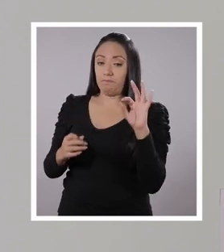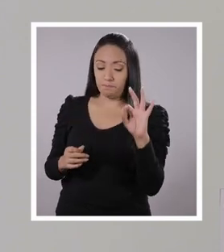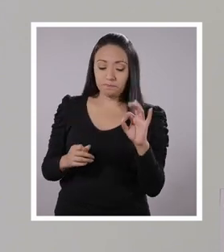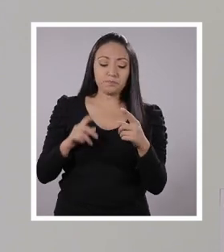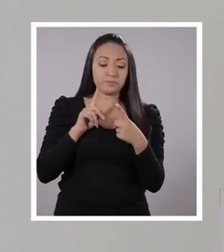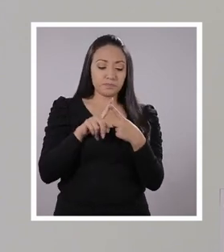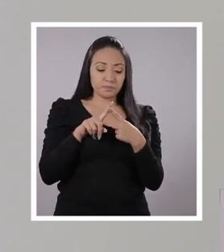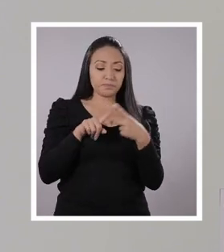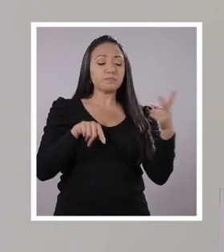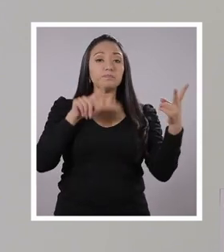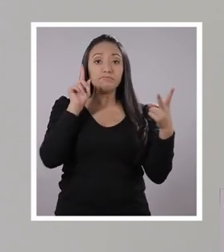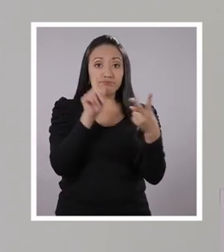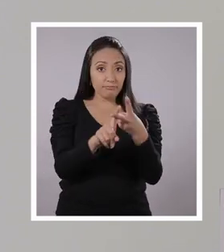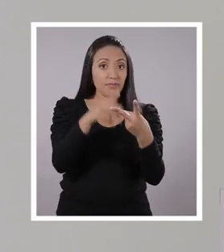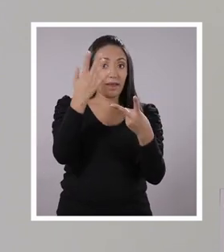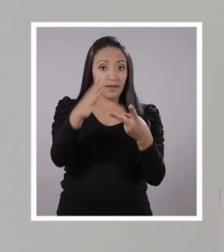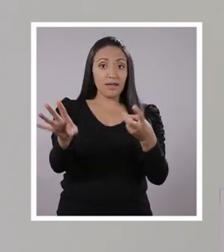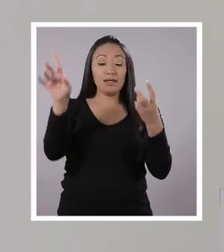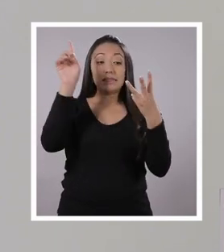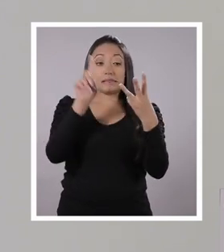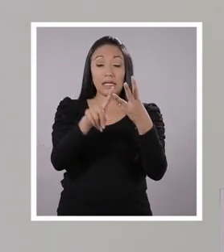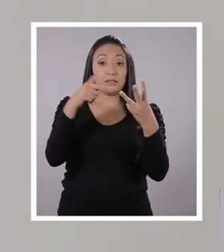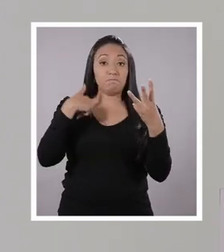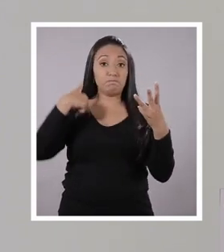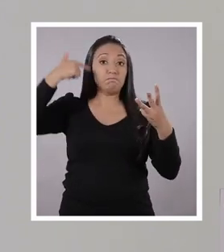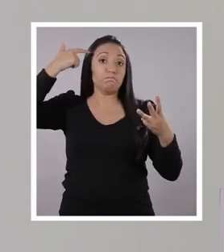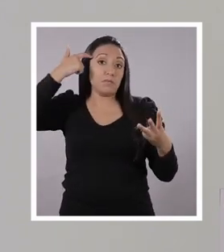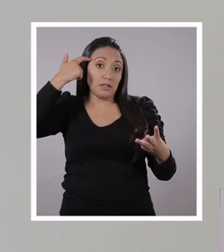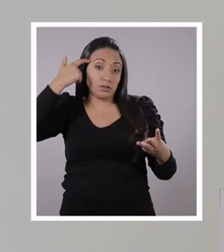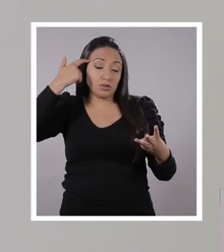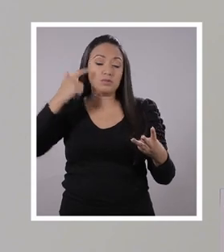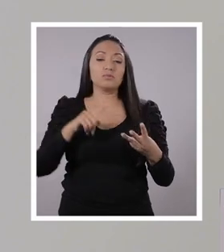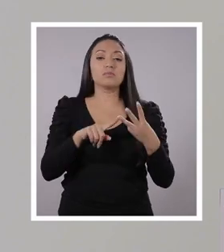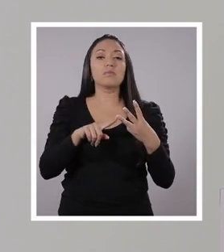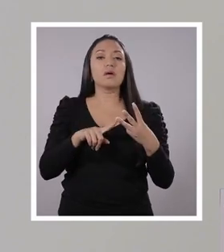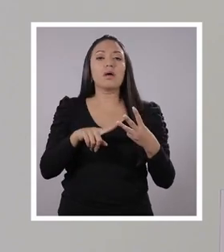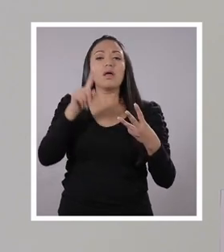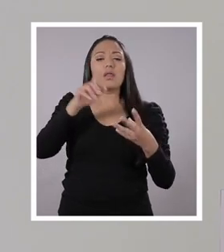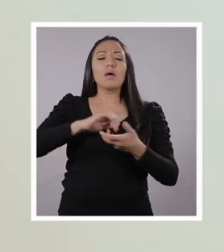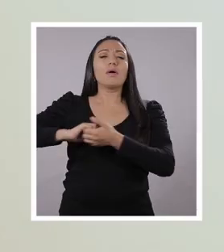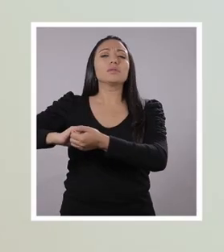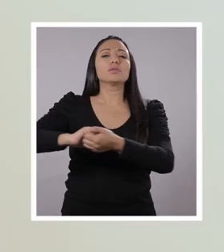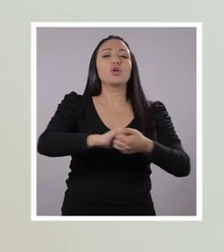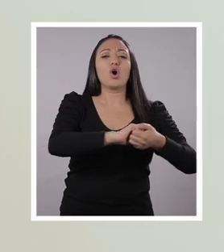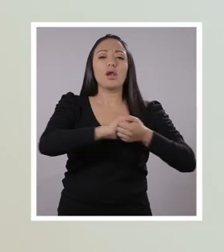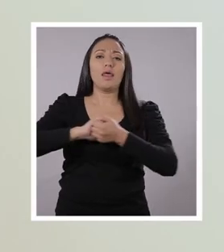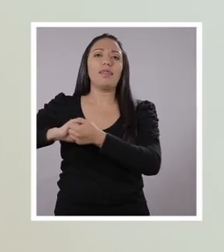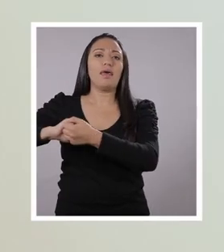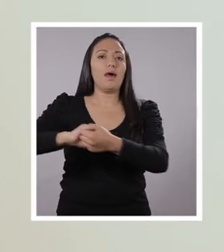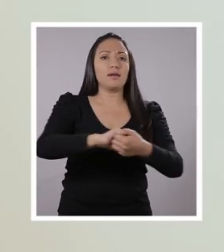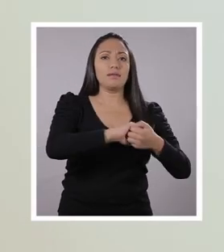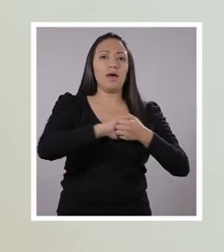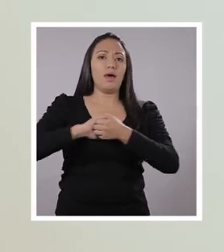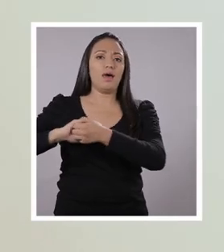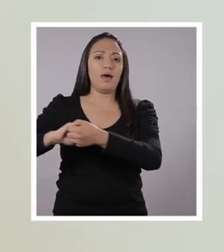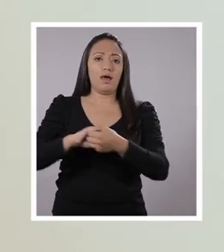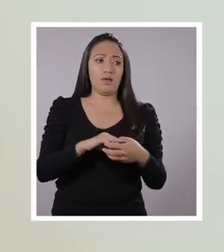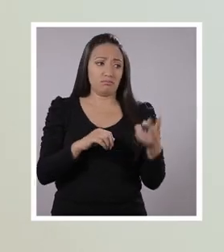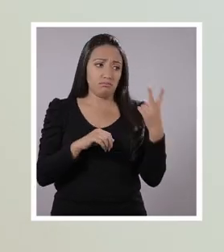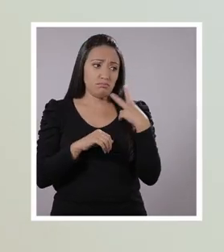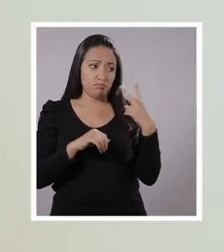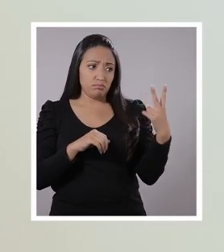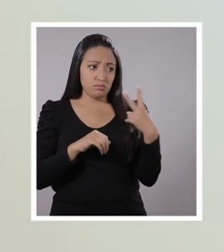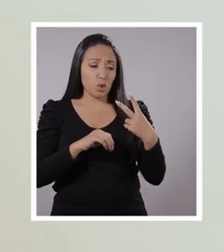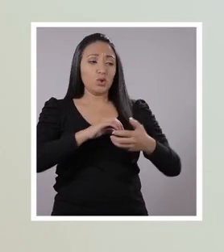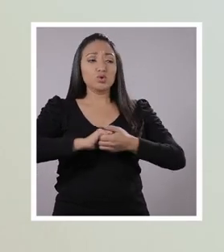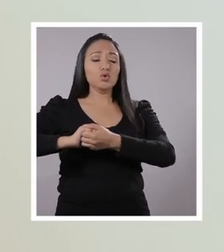muy importante también, Pancho, uno de nuestros compromisos, es que seamos solidarios tú y yo. ¿Sí? ¿Te parece